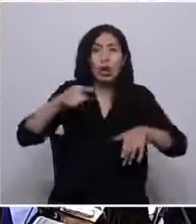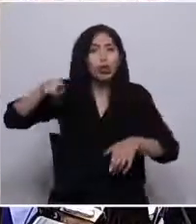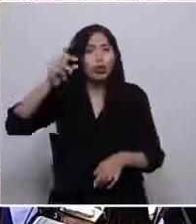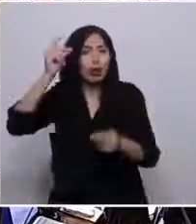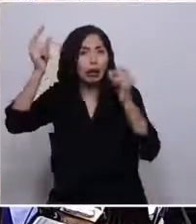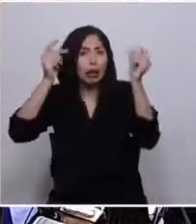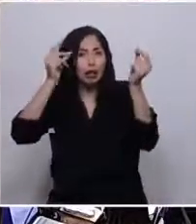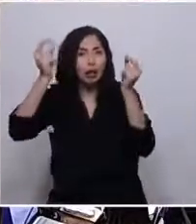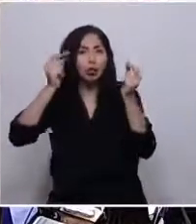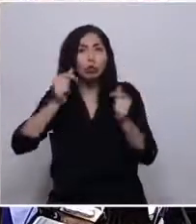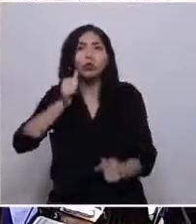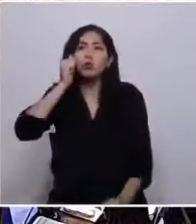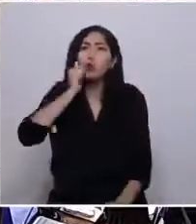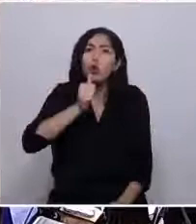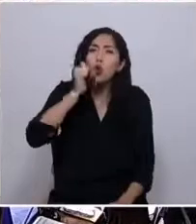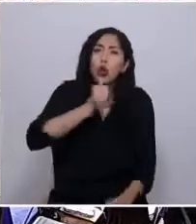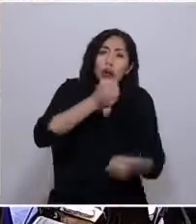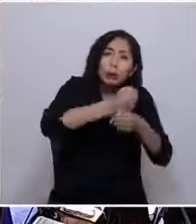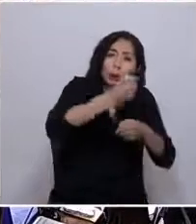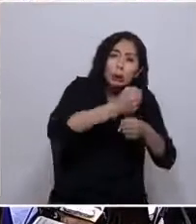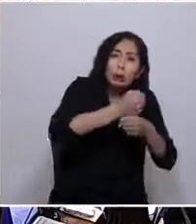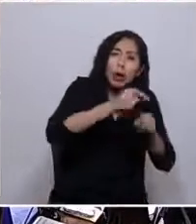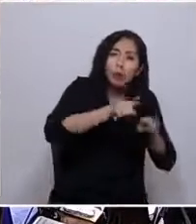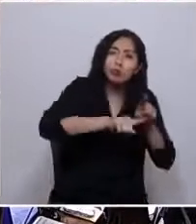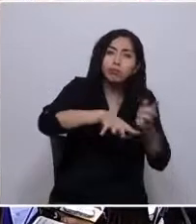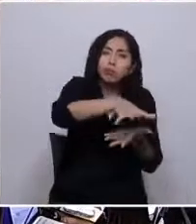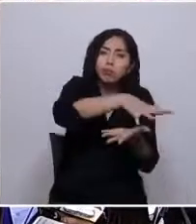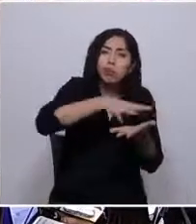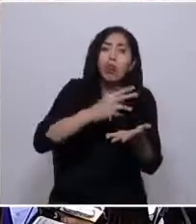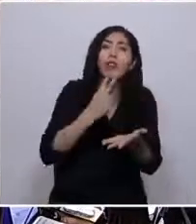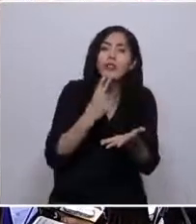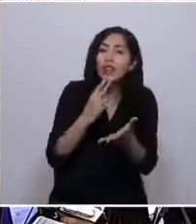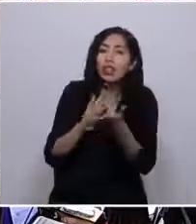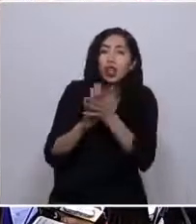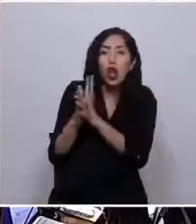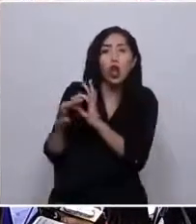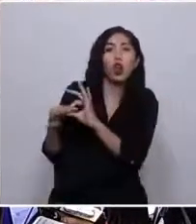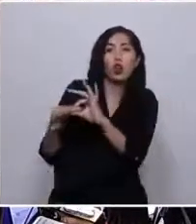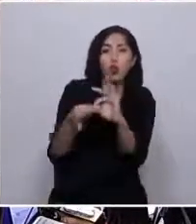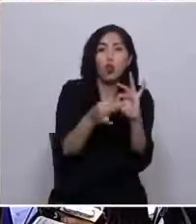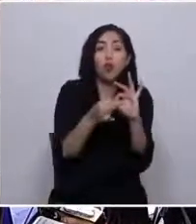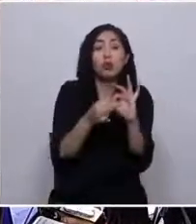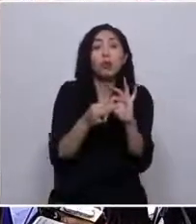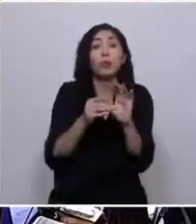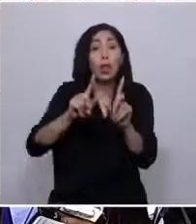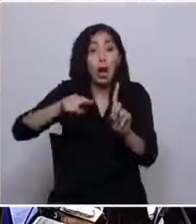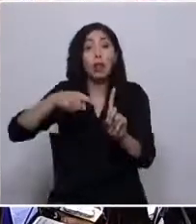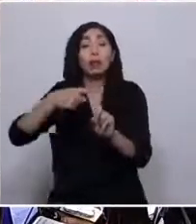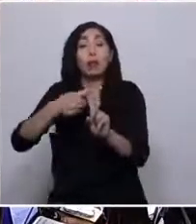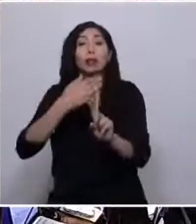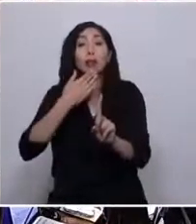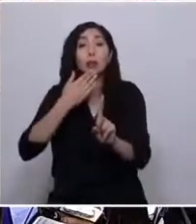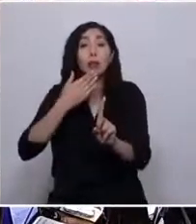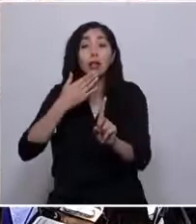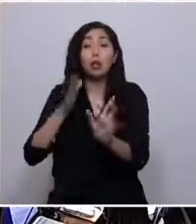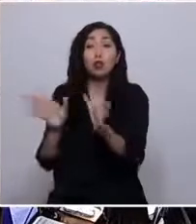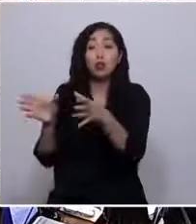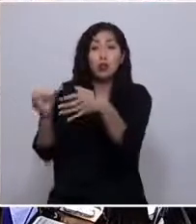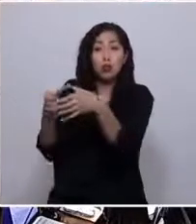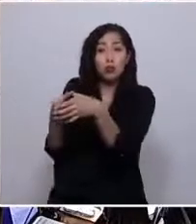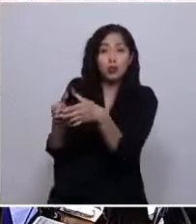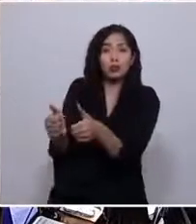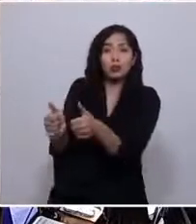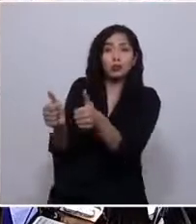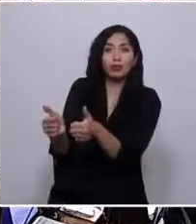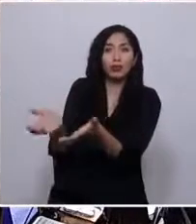producen día a día el territorio para habitarlo juntos y juntas. Por otro lado, el sector privilegiado cuestiona los